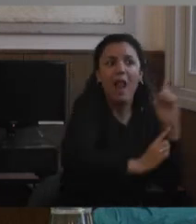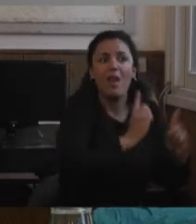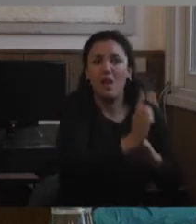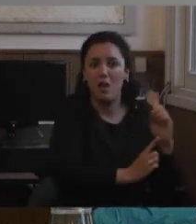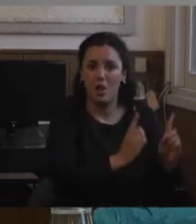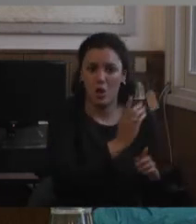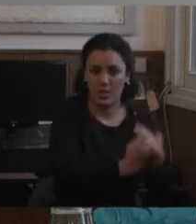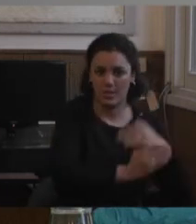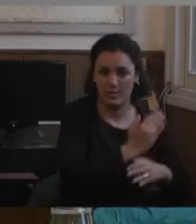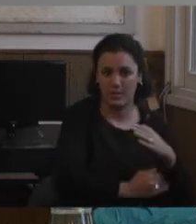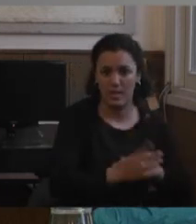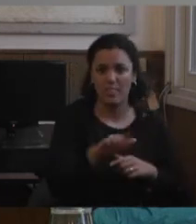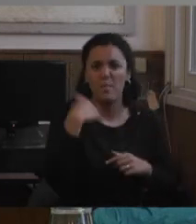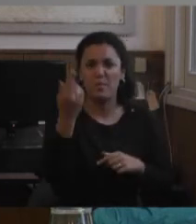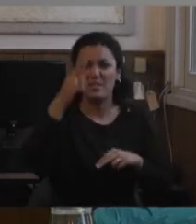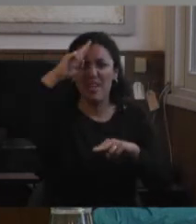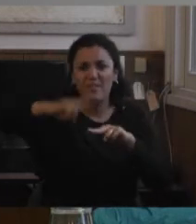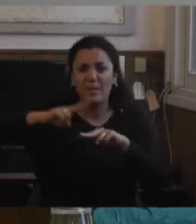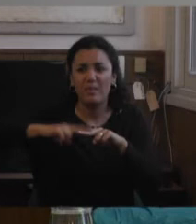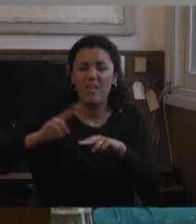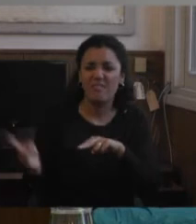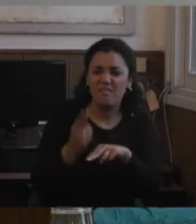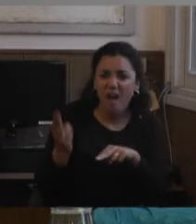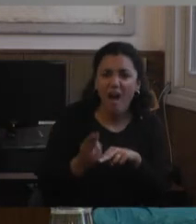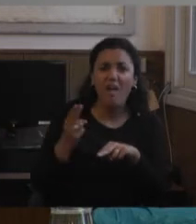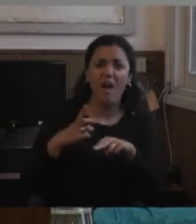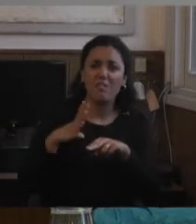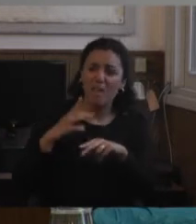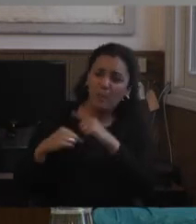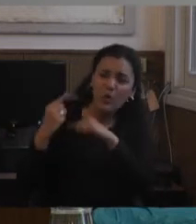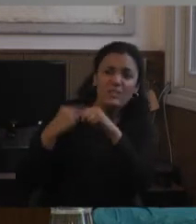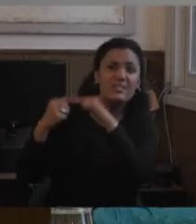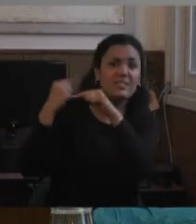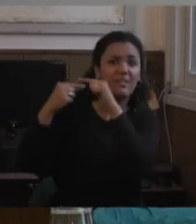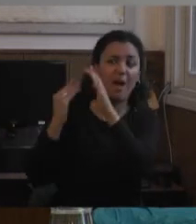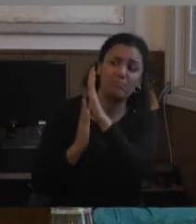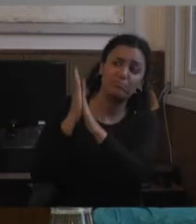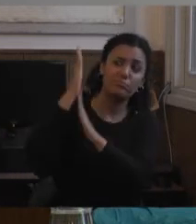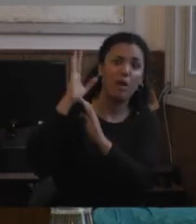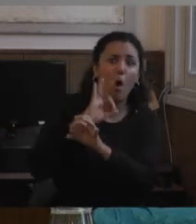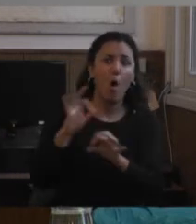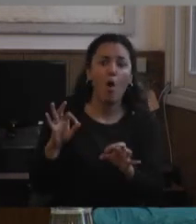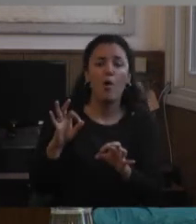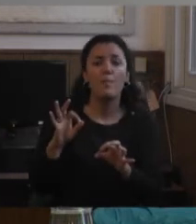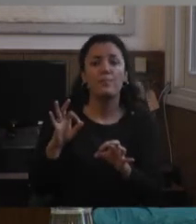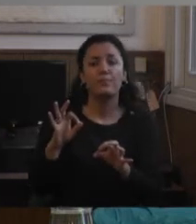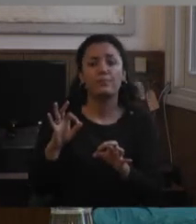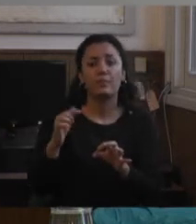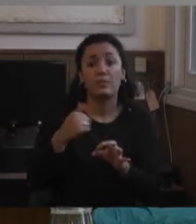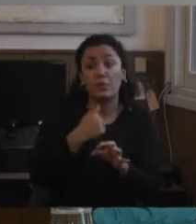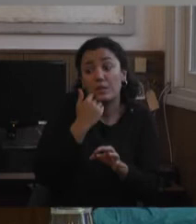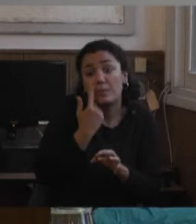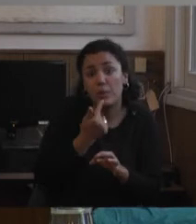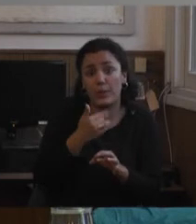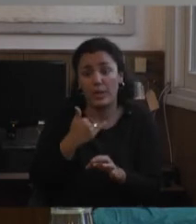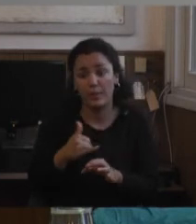después podrías, pero, enfermedades raras, eran degenerativas, si tenías síndrome, más un montón de cuestiones personales. Si eras tímido, digo, a ver,